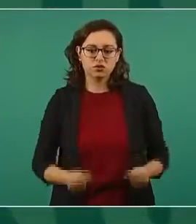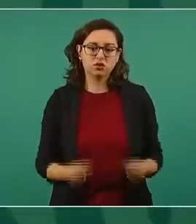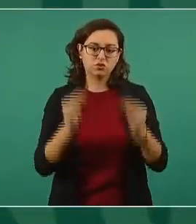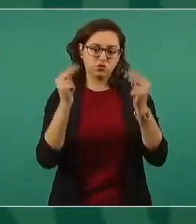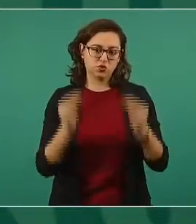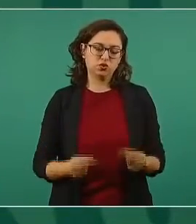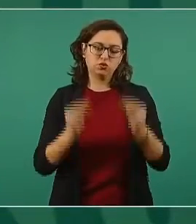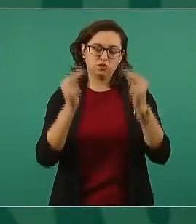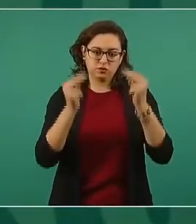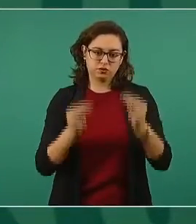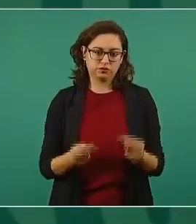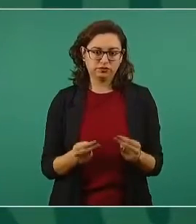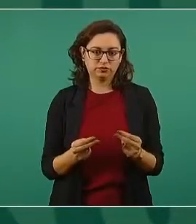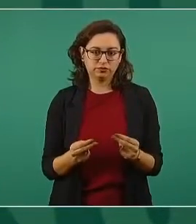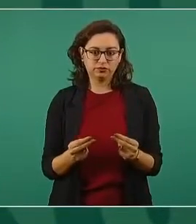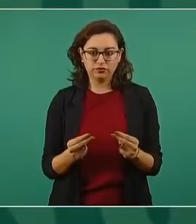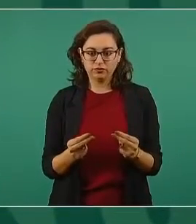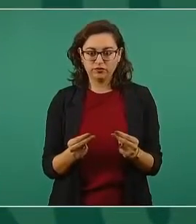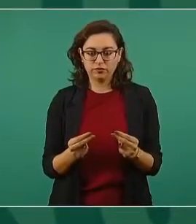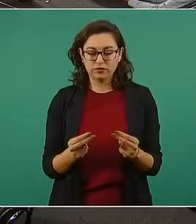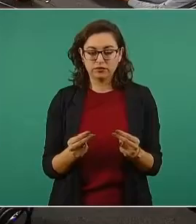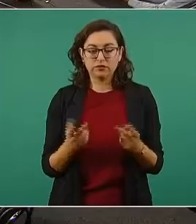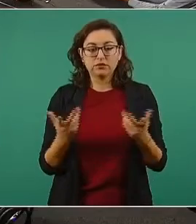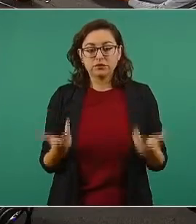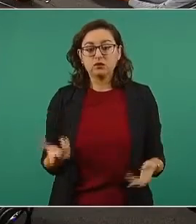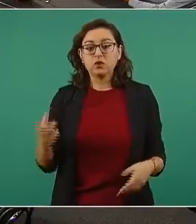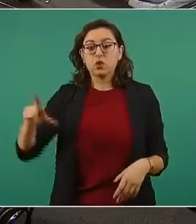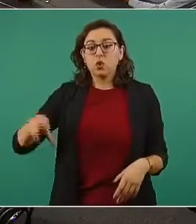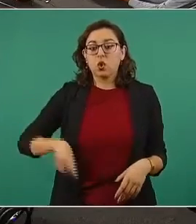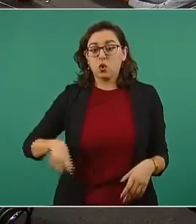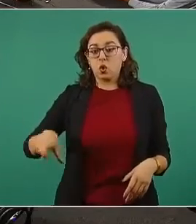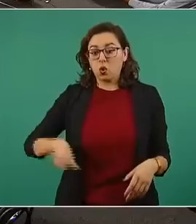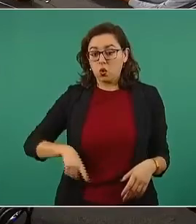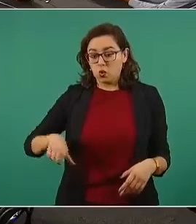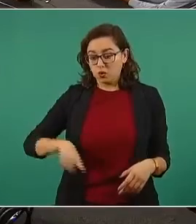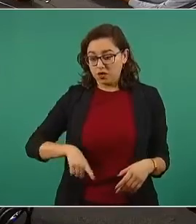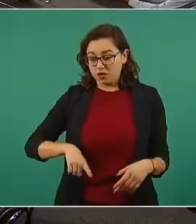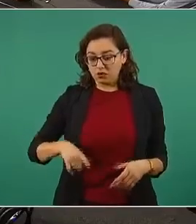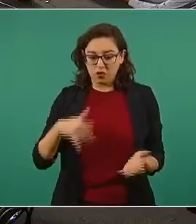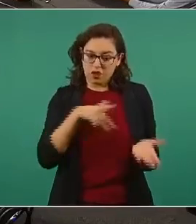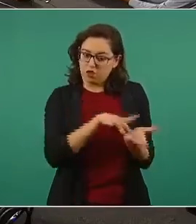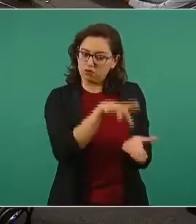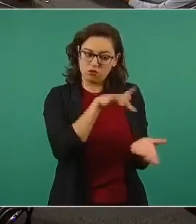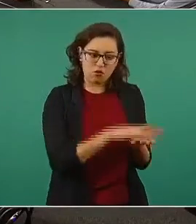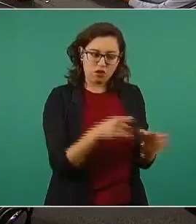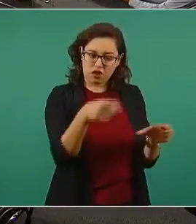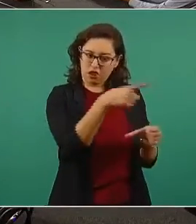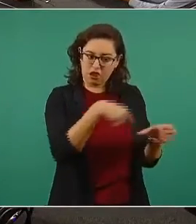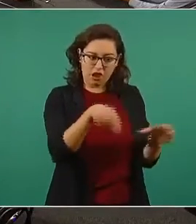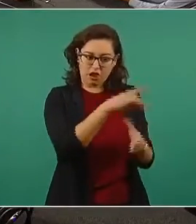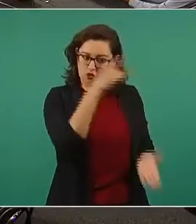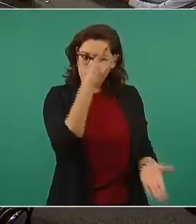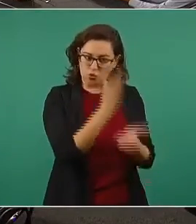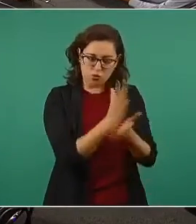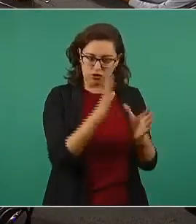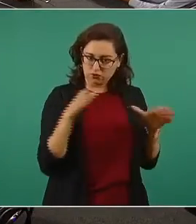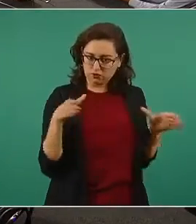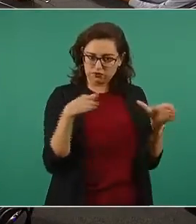el Estado nada más para ellos o el gobierno